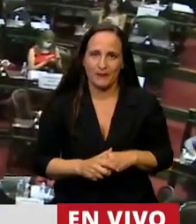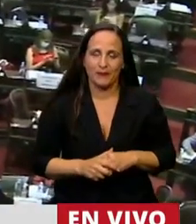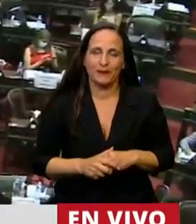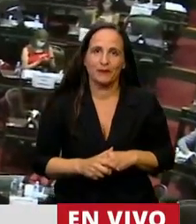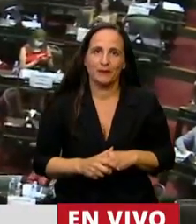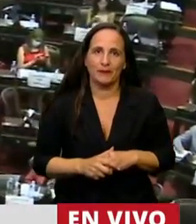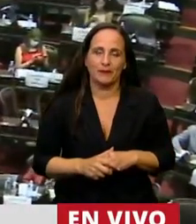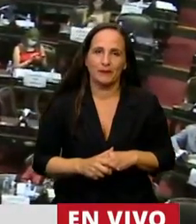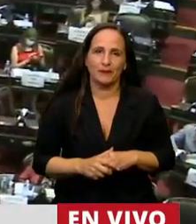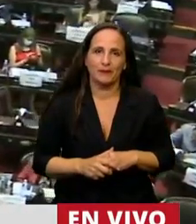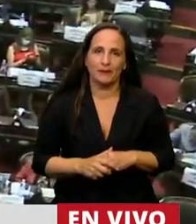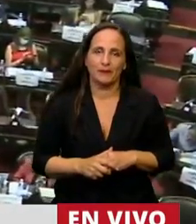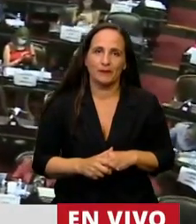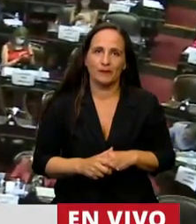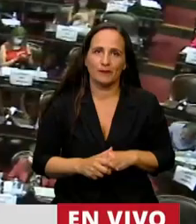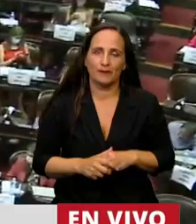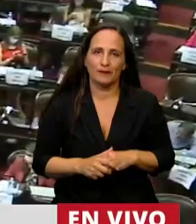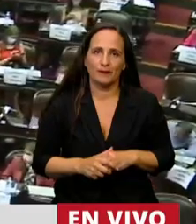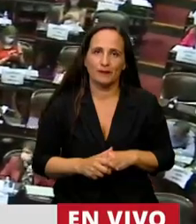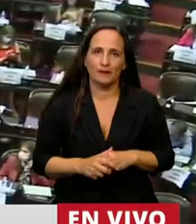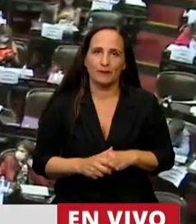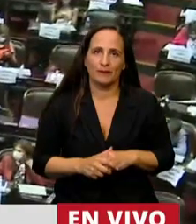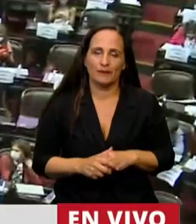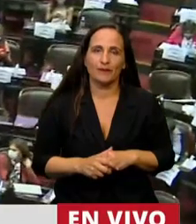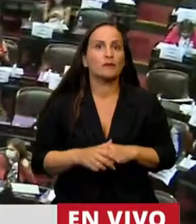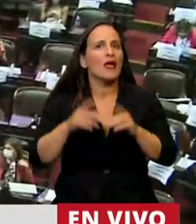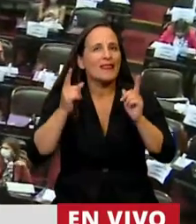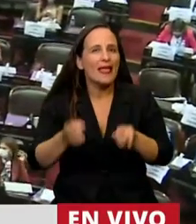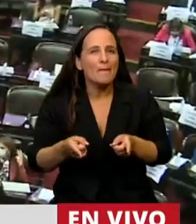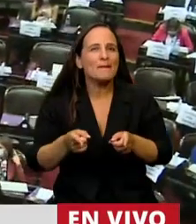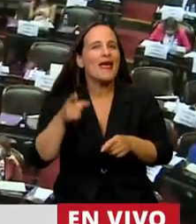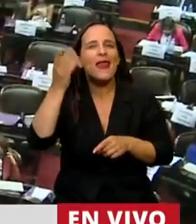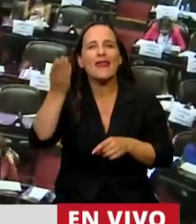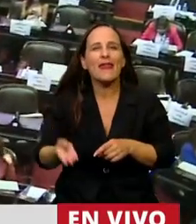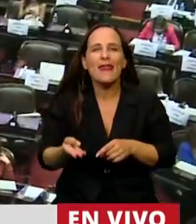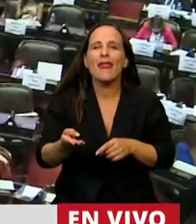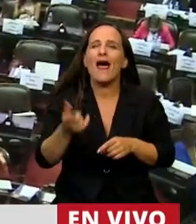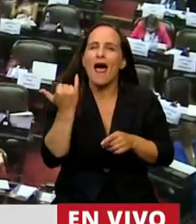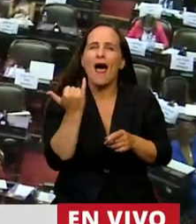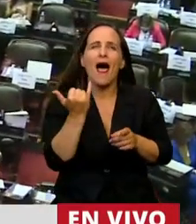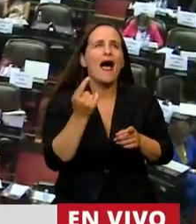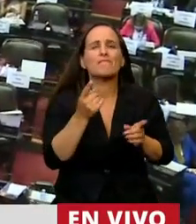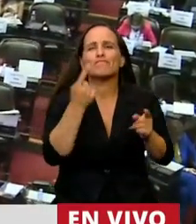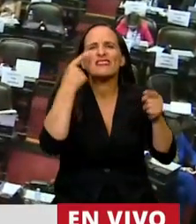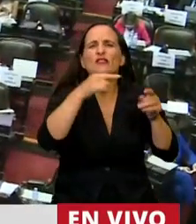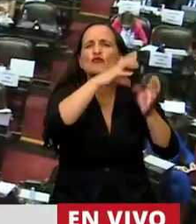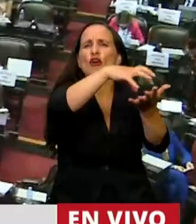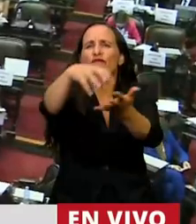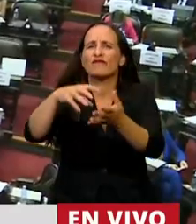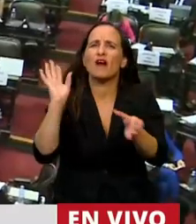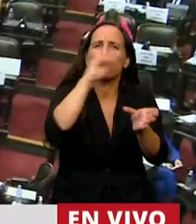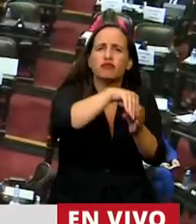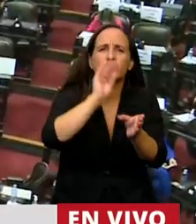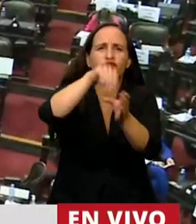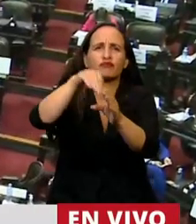desde lo social, partícipe de varias instituciones, como la Asociación